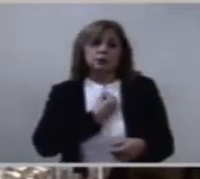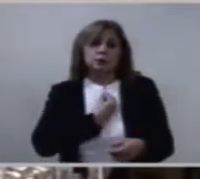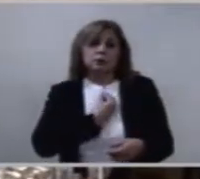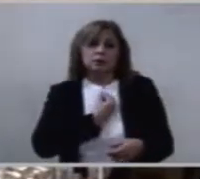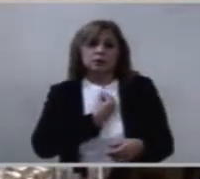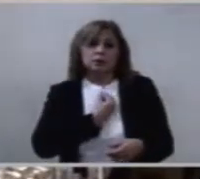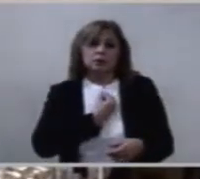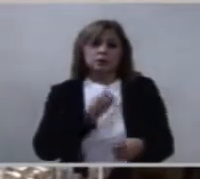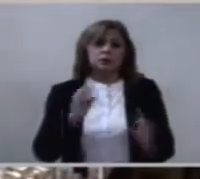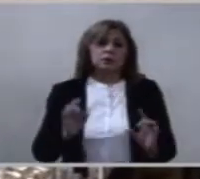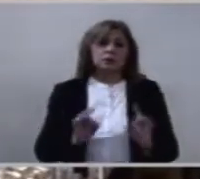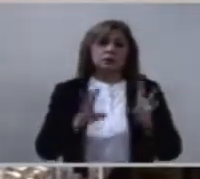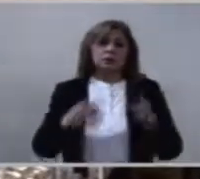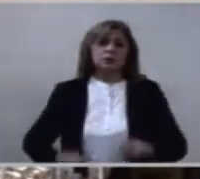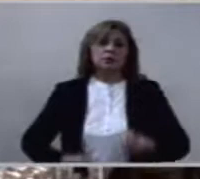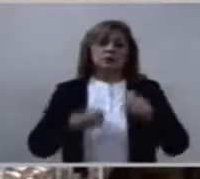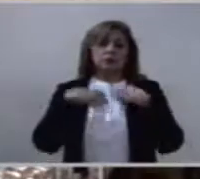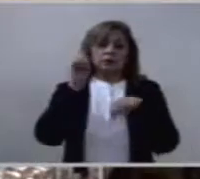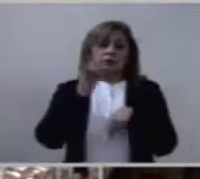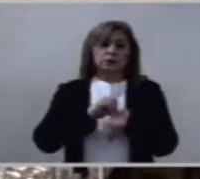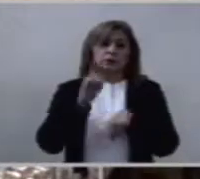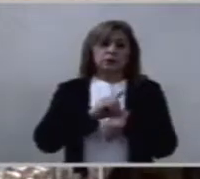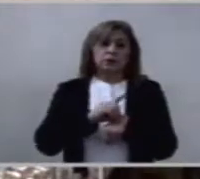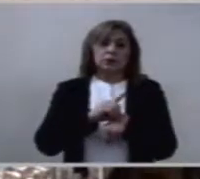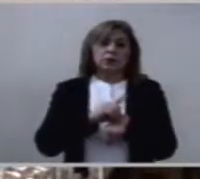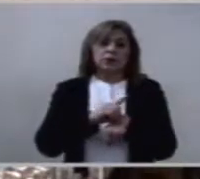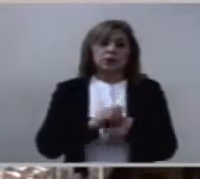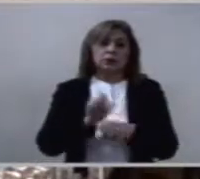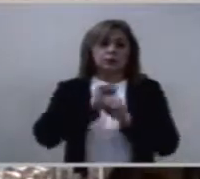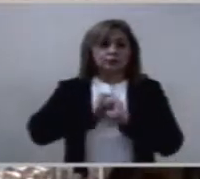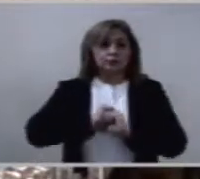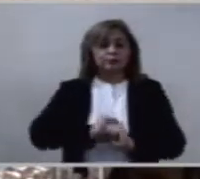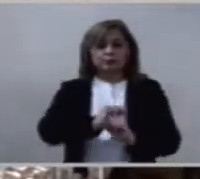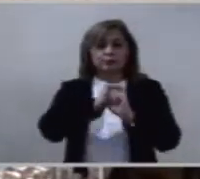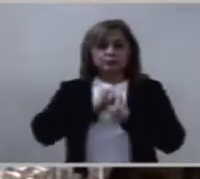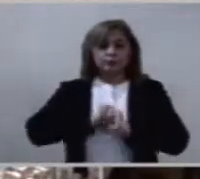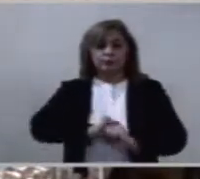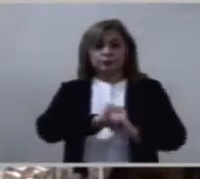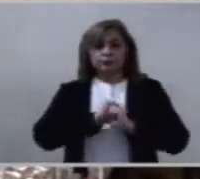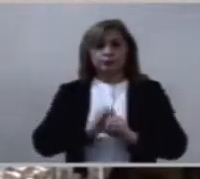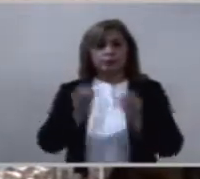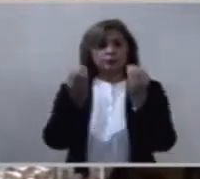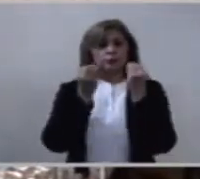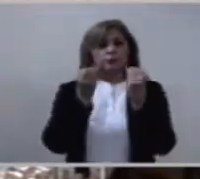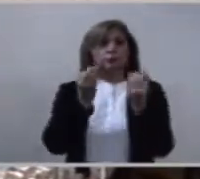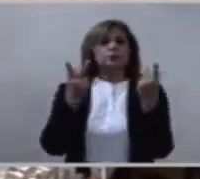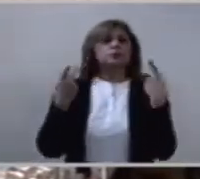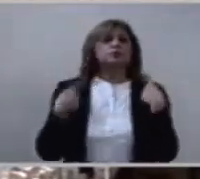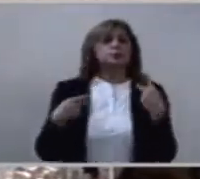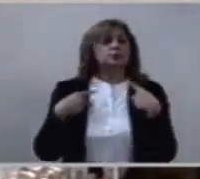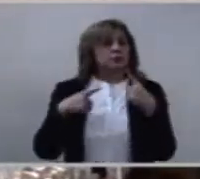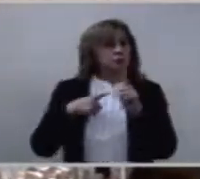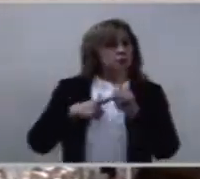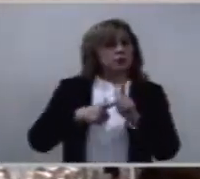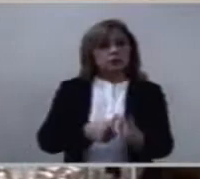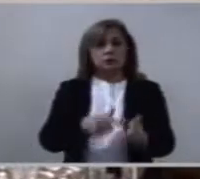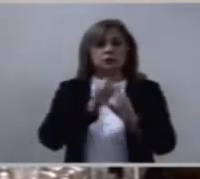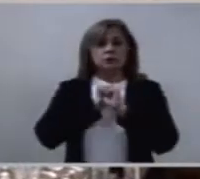calor. ¿Cuántos hermanos han sufrido y sufren mucho?